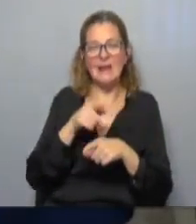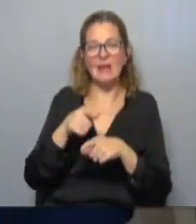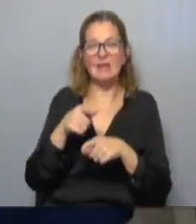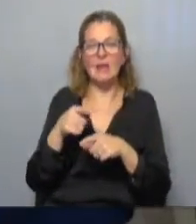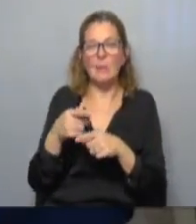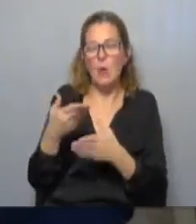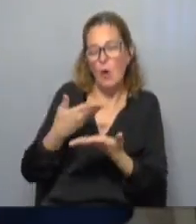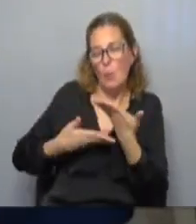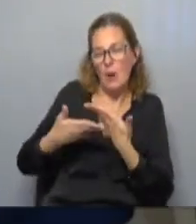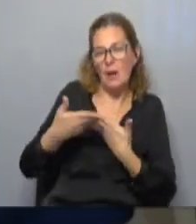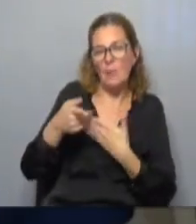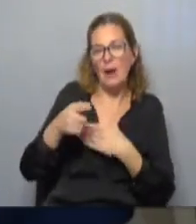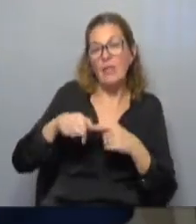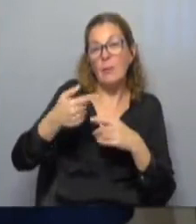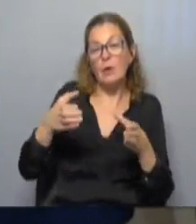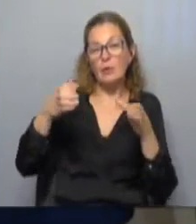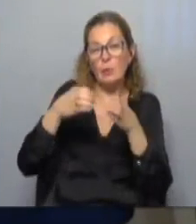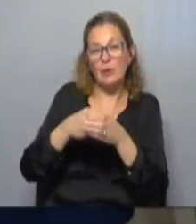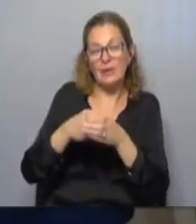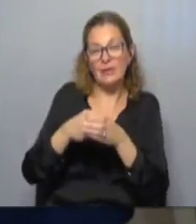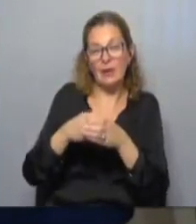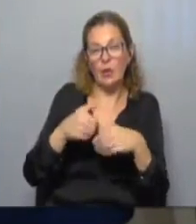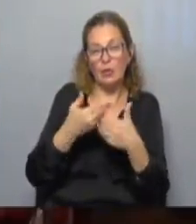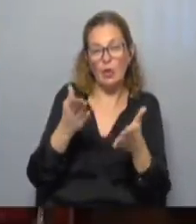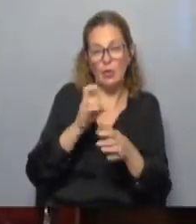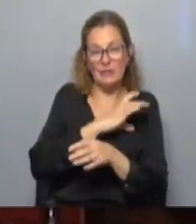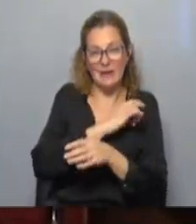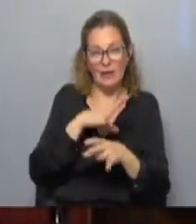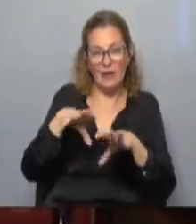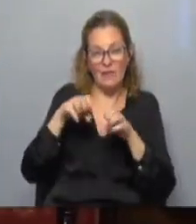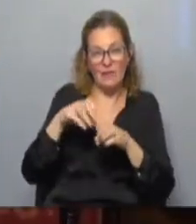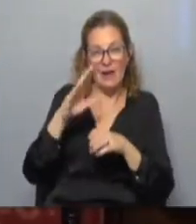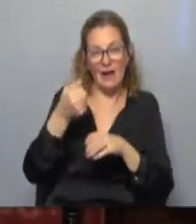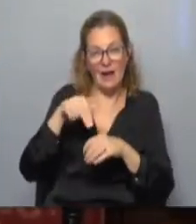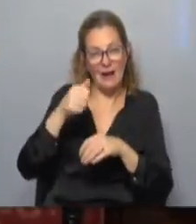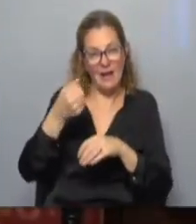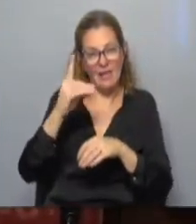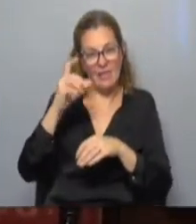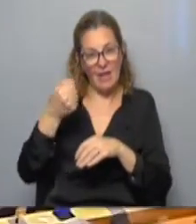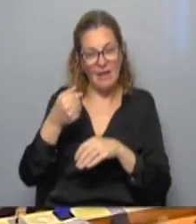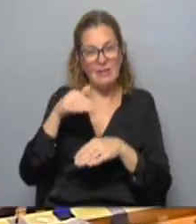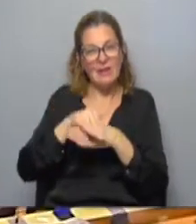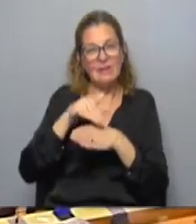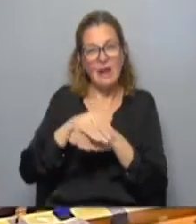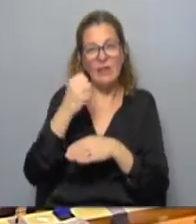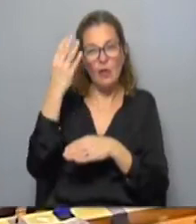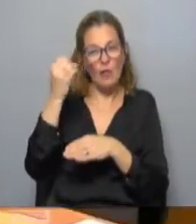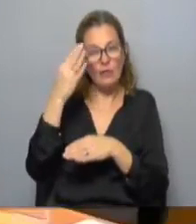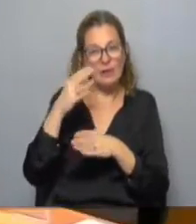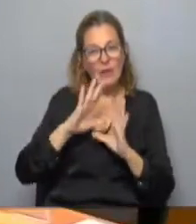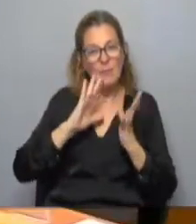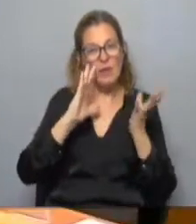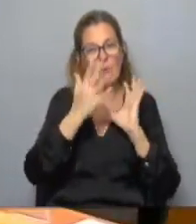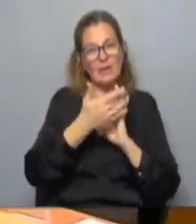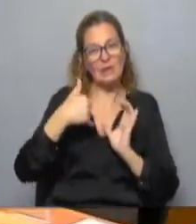Council of the Americas para luego reunirse con la comunidad chilena residente en Canadá El mandatario asistirá por la tarde a una conferencia sobre ambiente